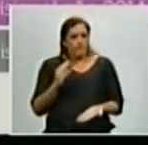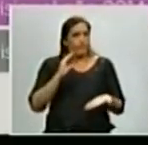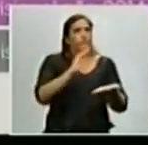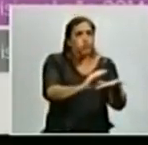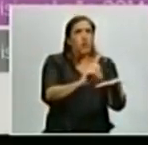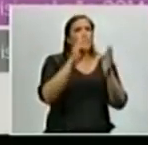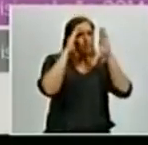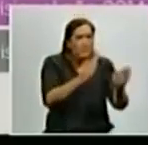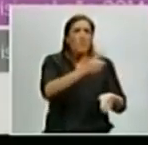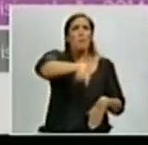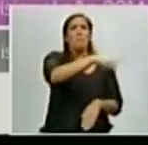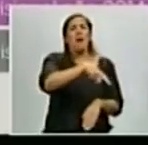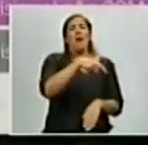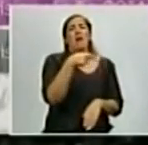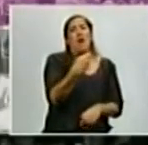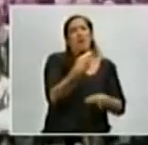previsional,